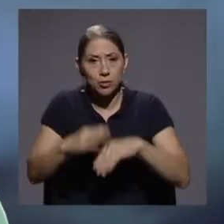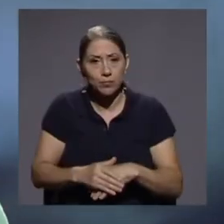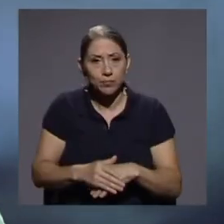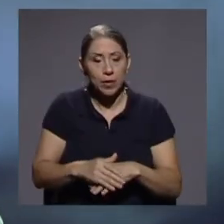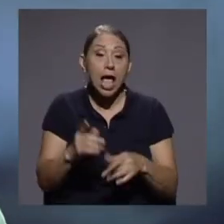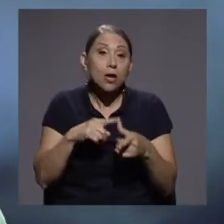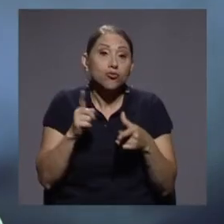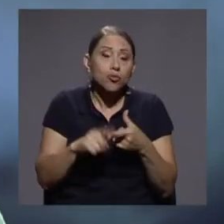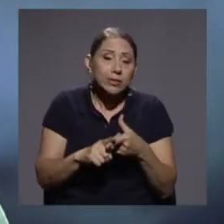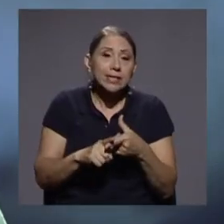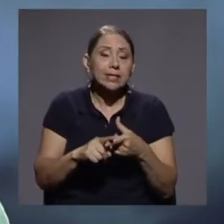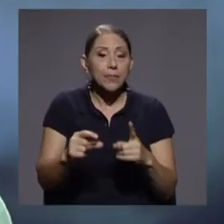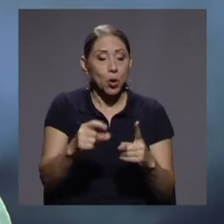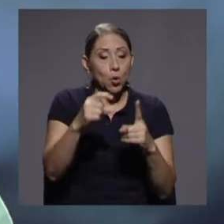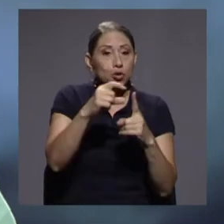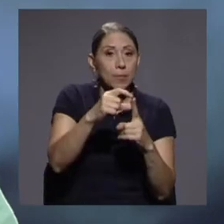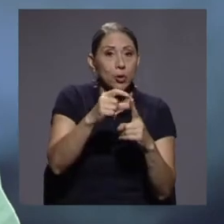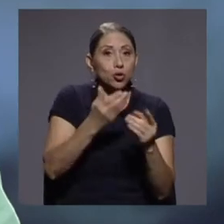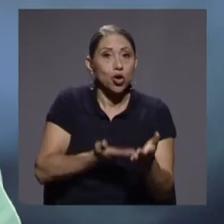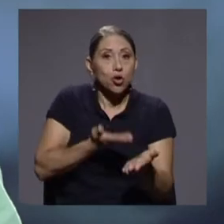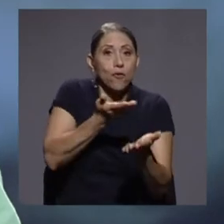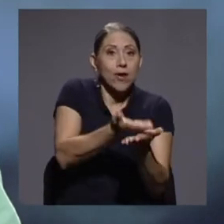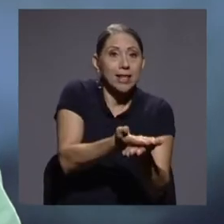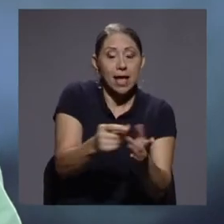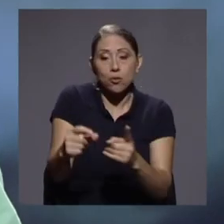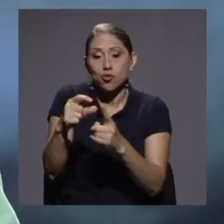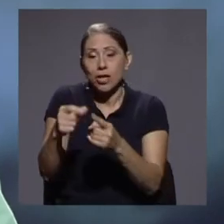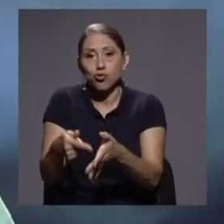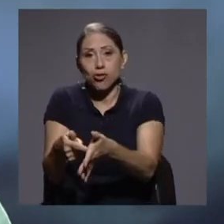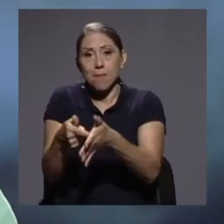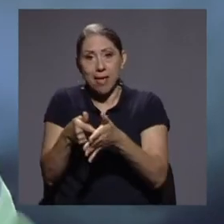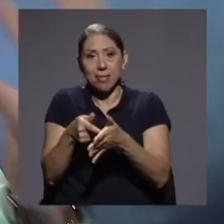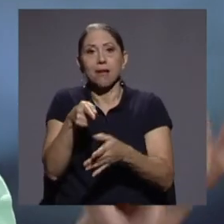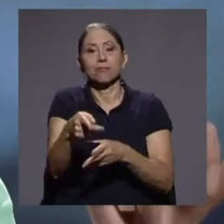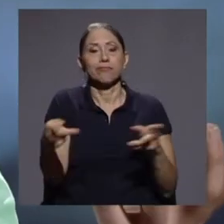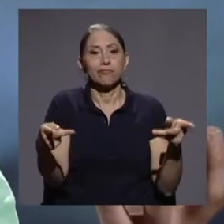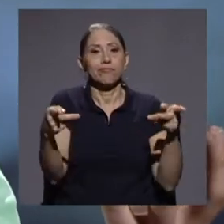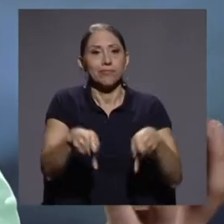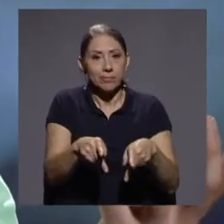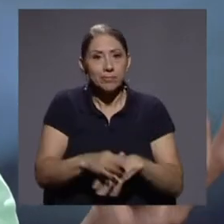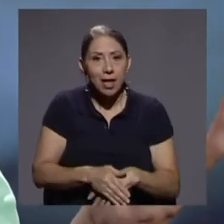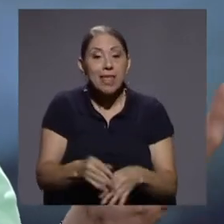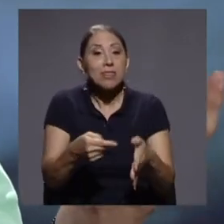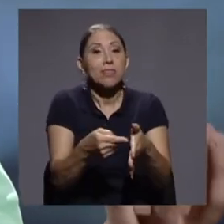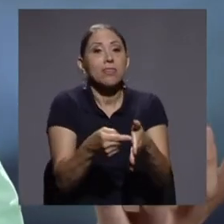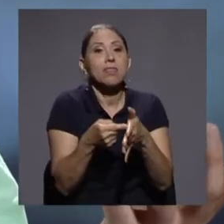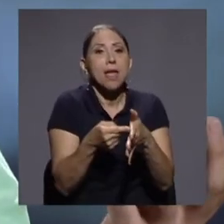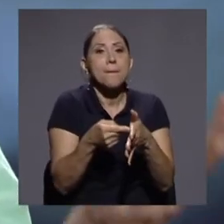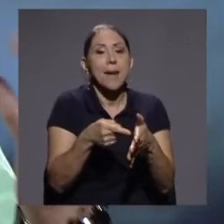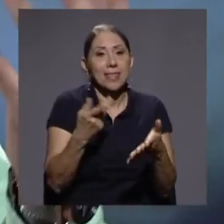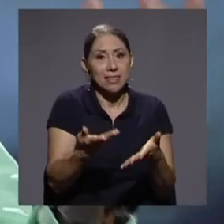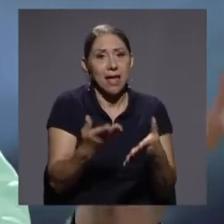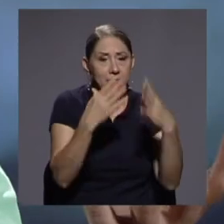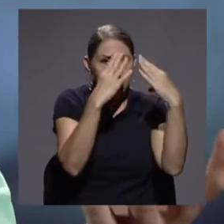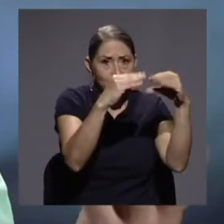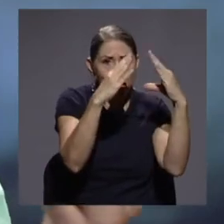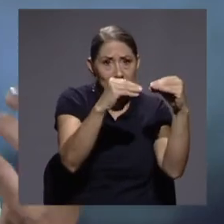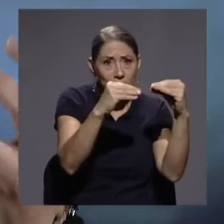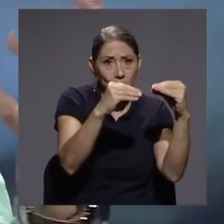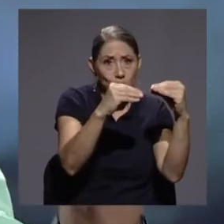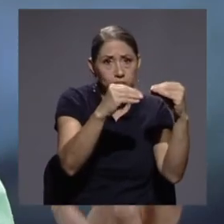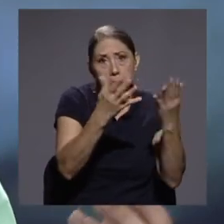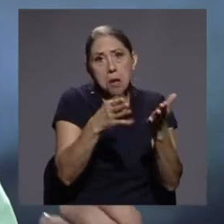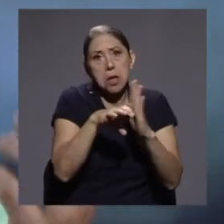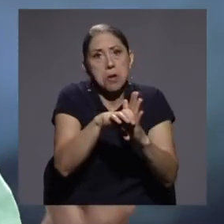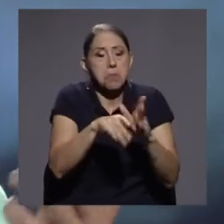los conceptos de oferta y demanda se hacen presentes en cuanto a la demanda de información. De un lado puede ser la sociedad